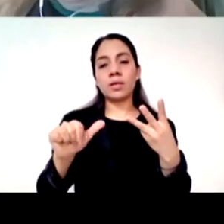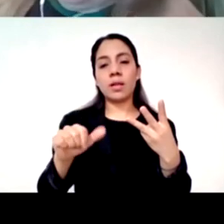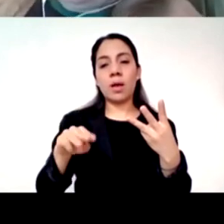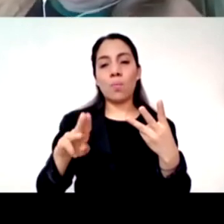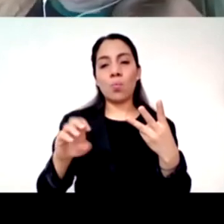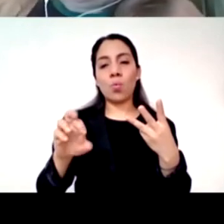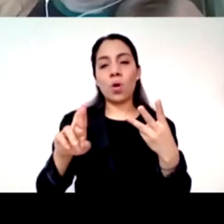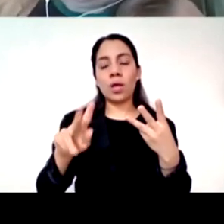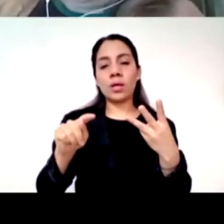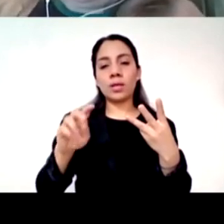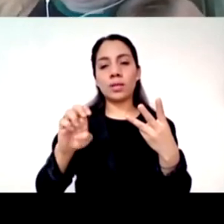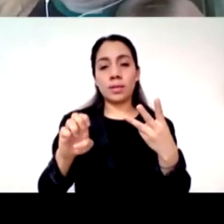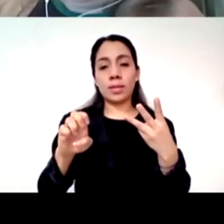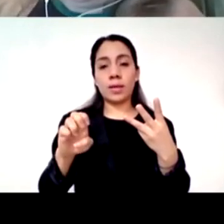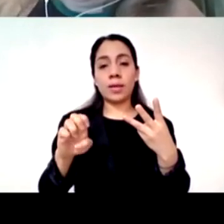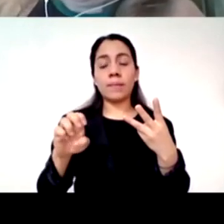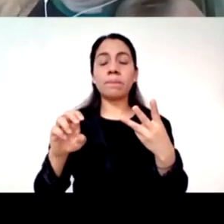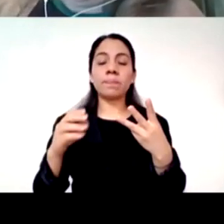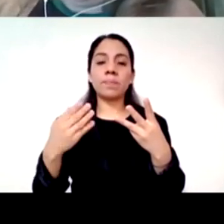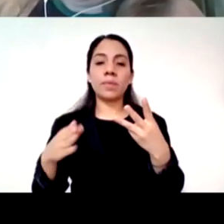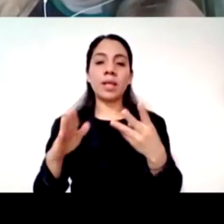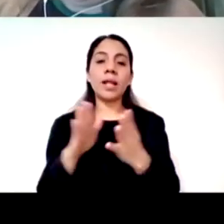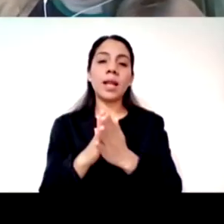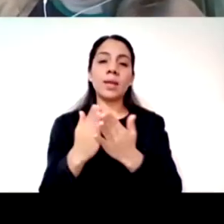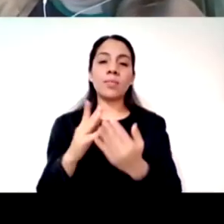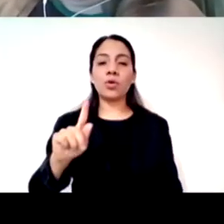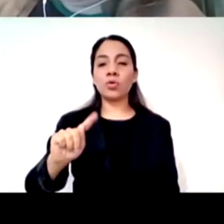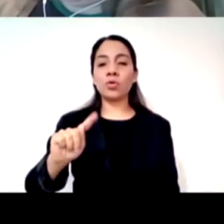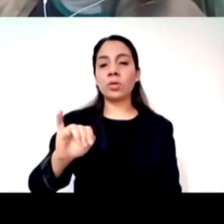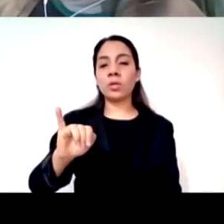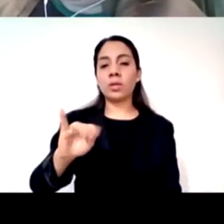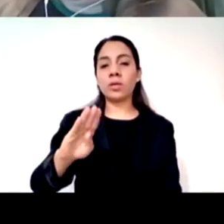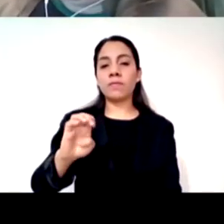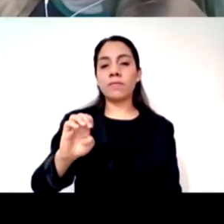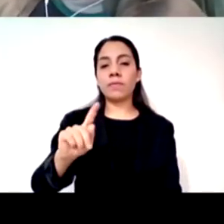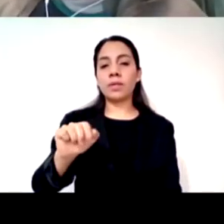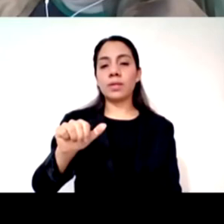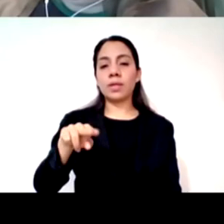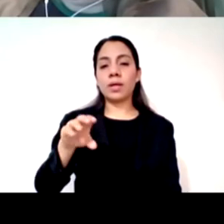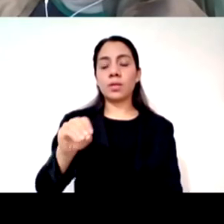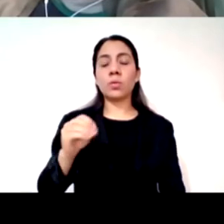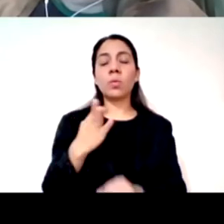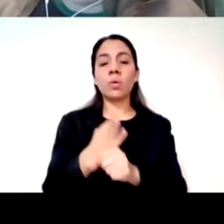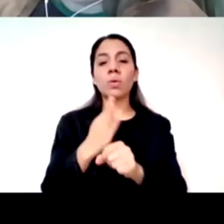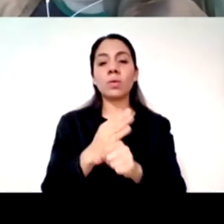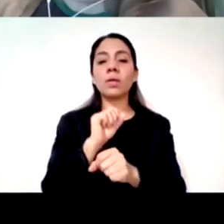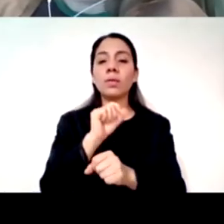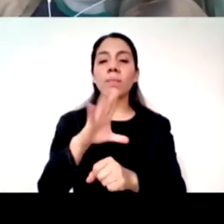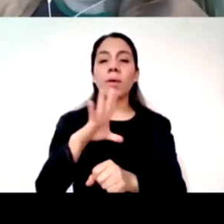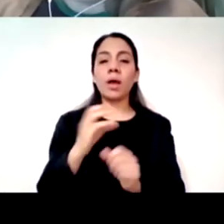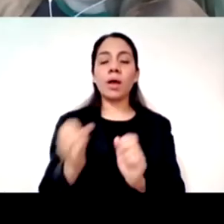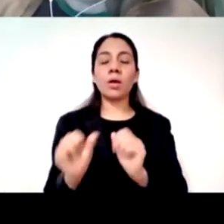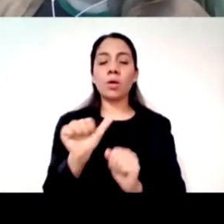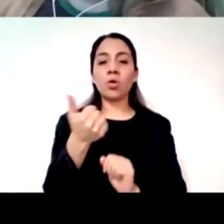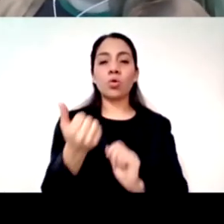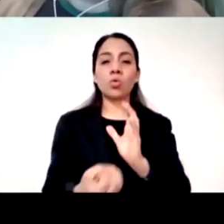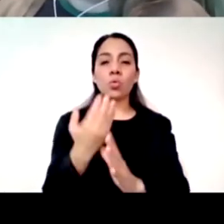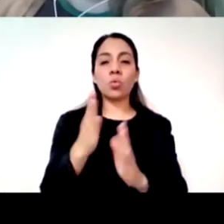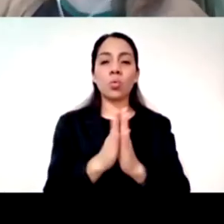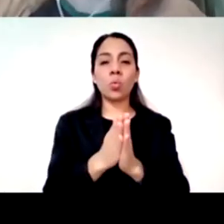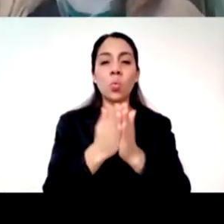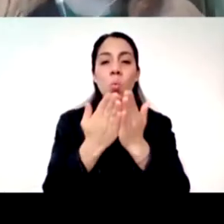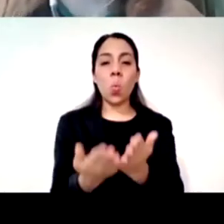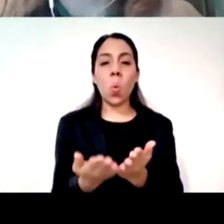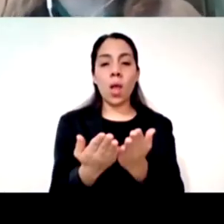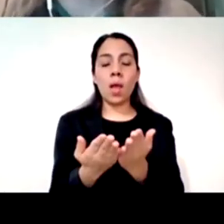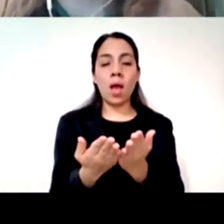un manual que es como un acompañamiento a los niños niñas y adolescentes que consulté que sería útil para